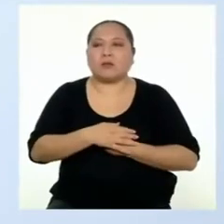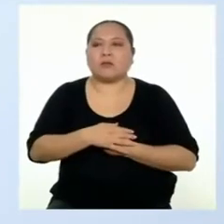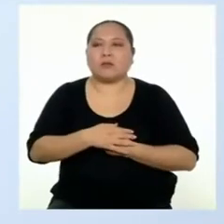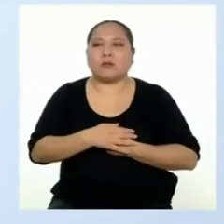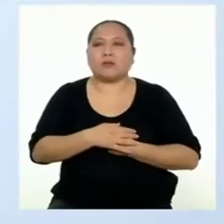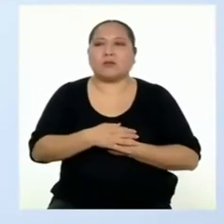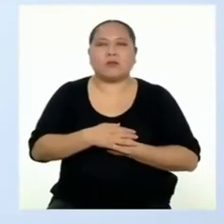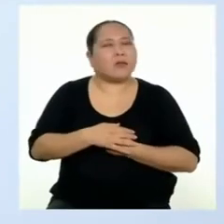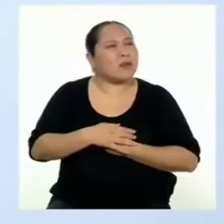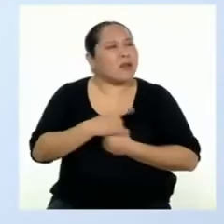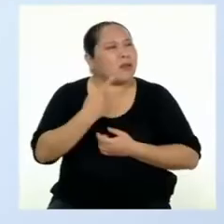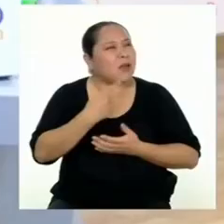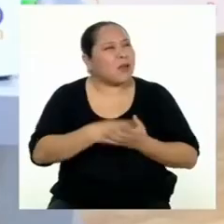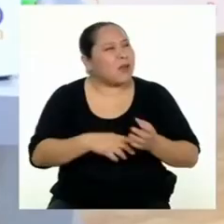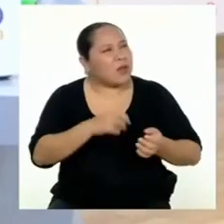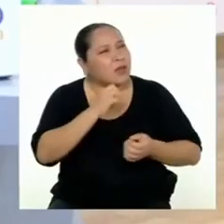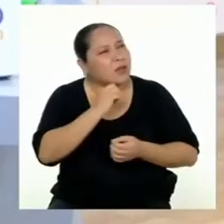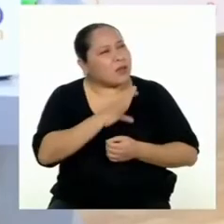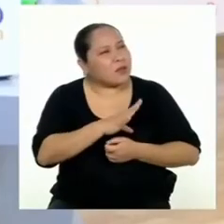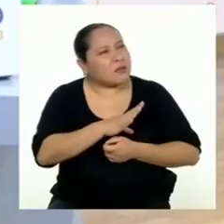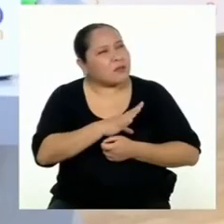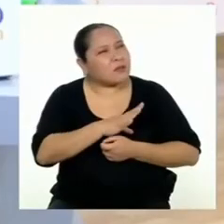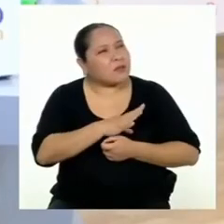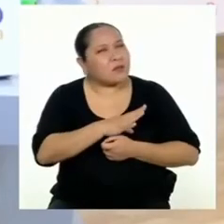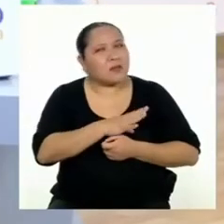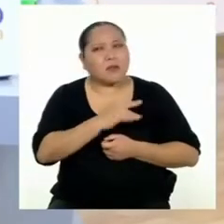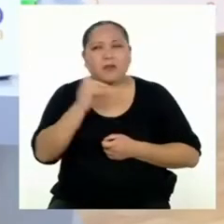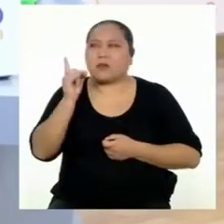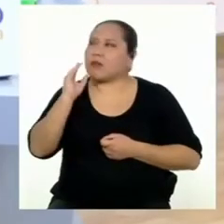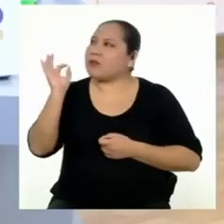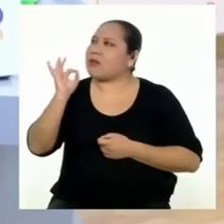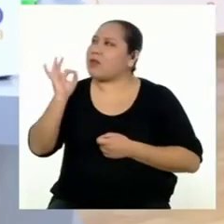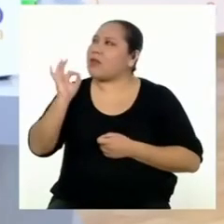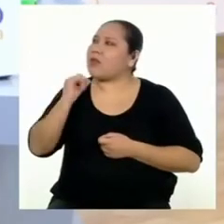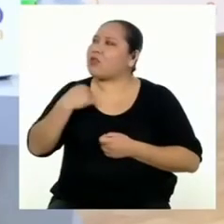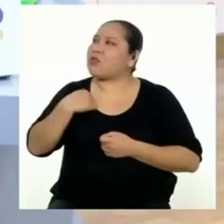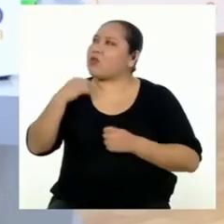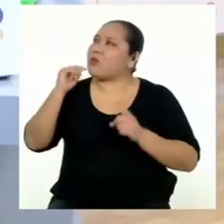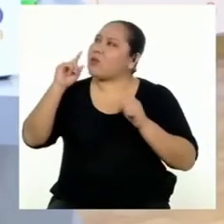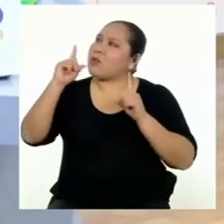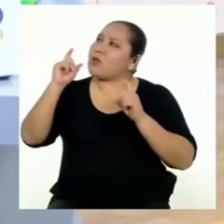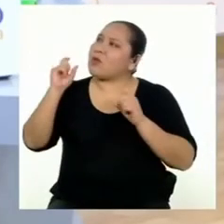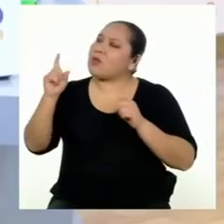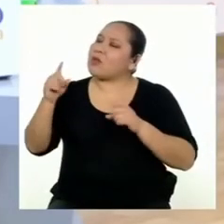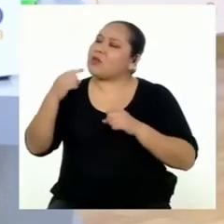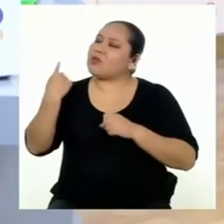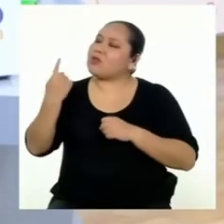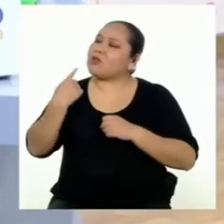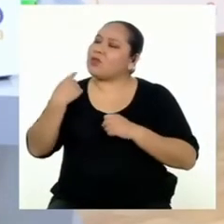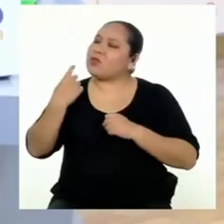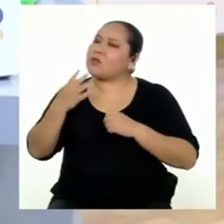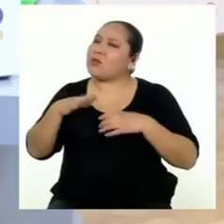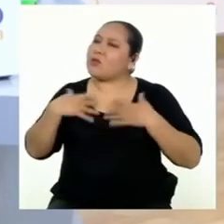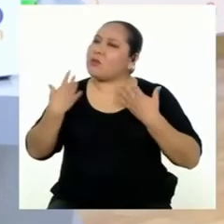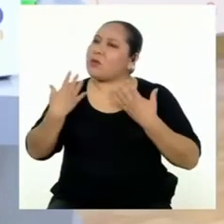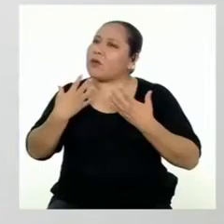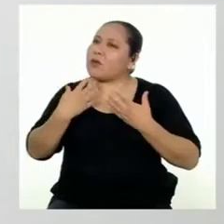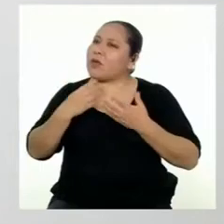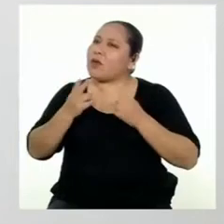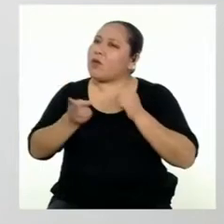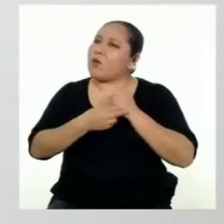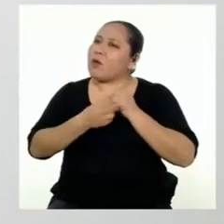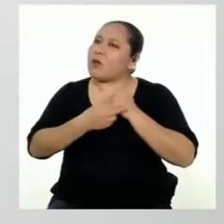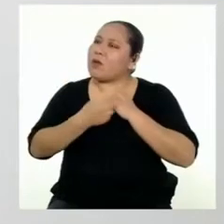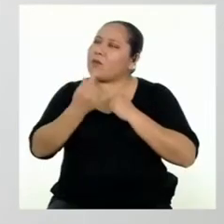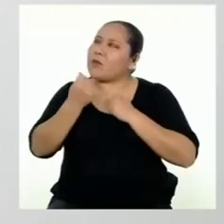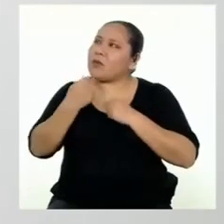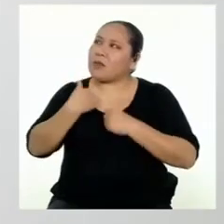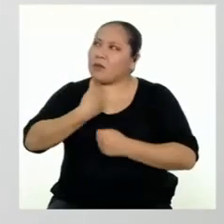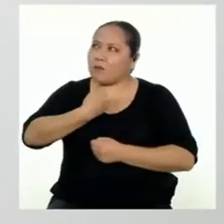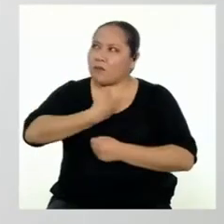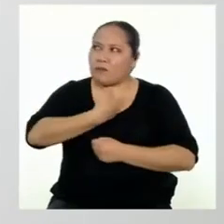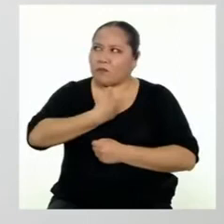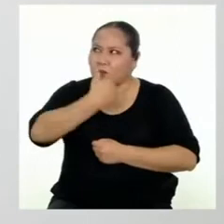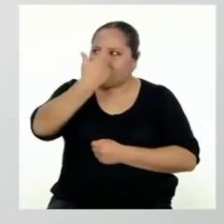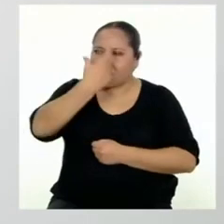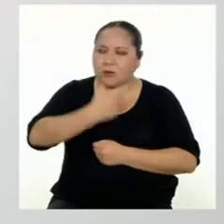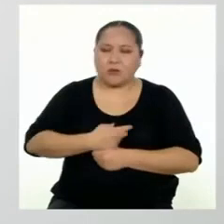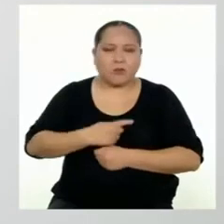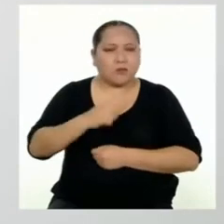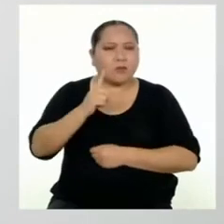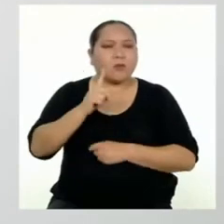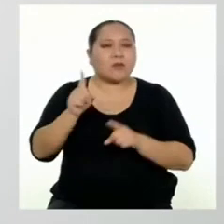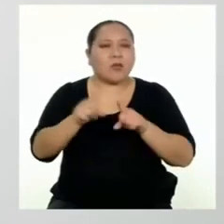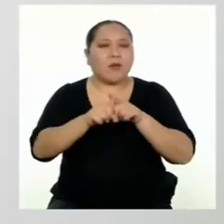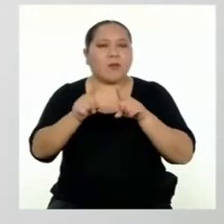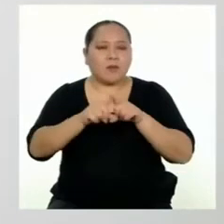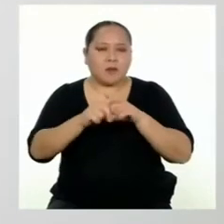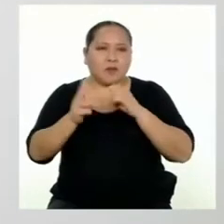¿Qué dijiste, Jonathan? Ah, nada. Preguntaba nomás si solo se puede ahorrar de manera personal. Bueno, también se